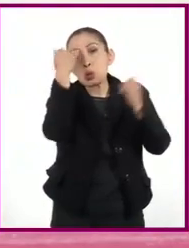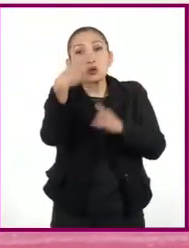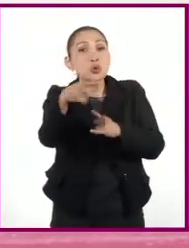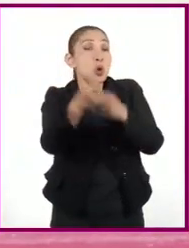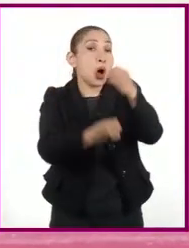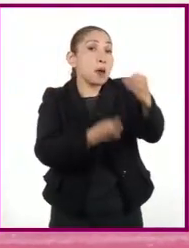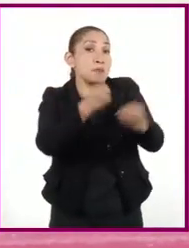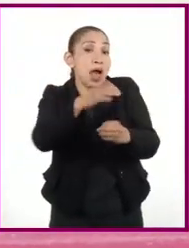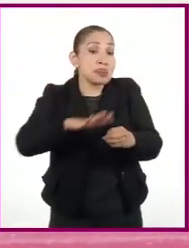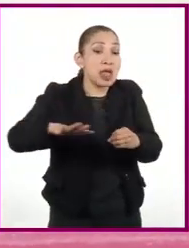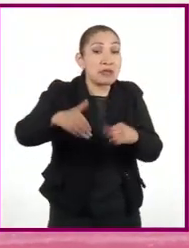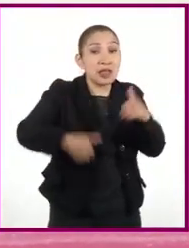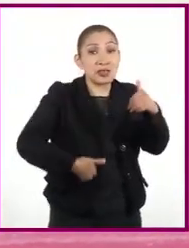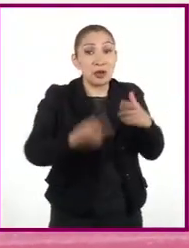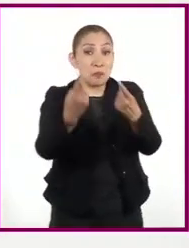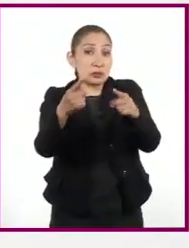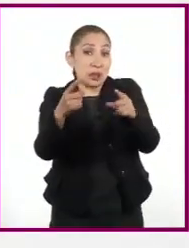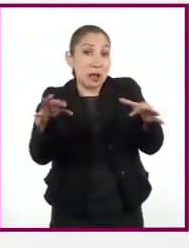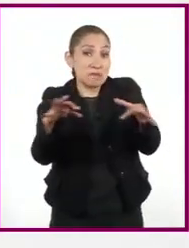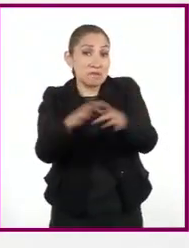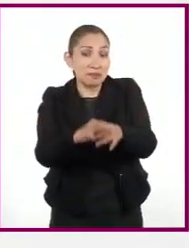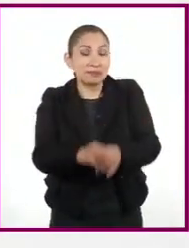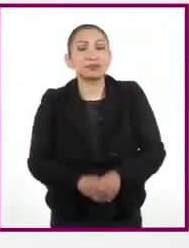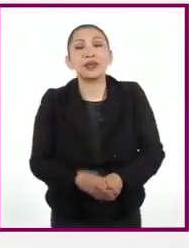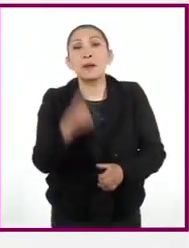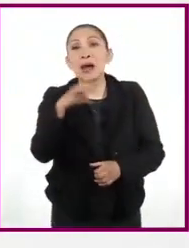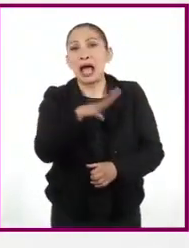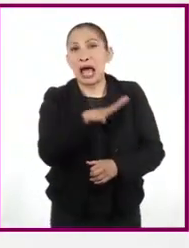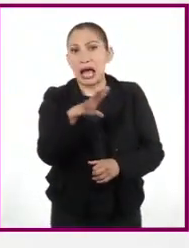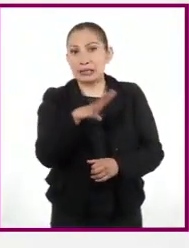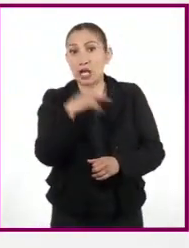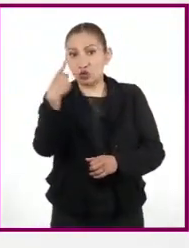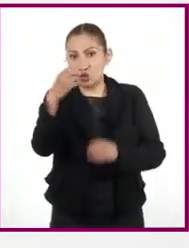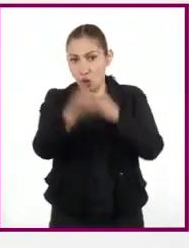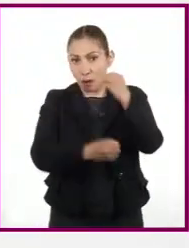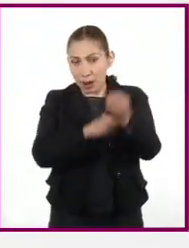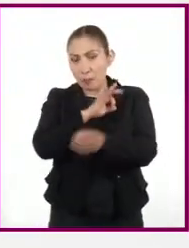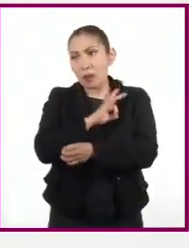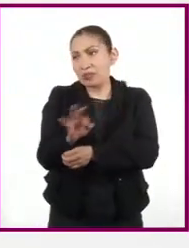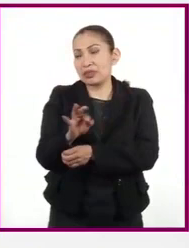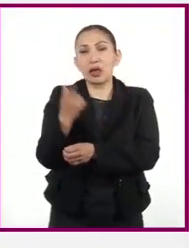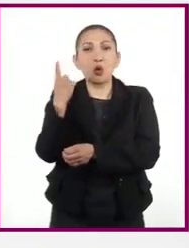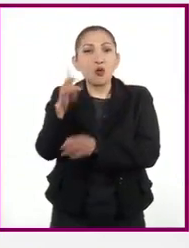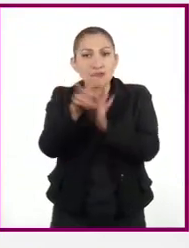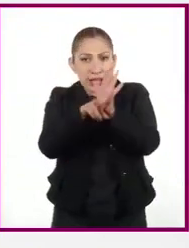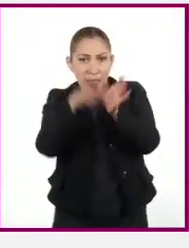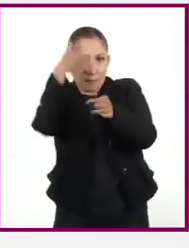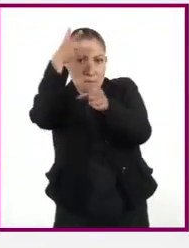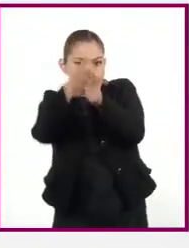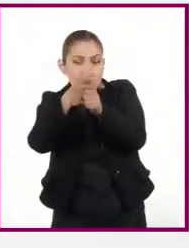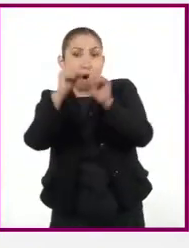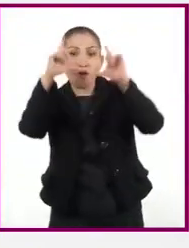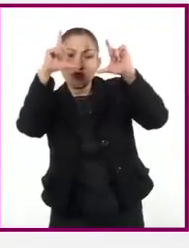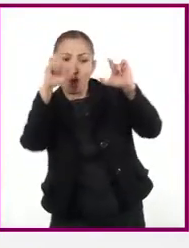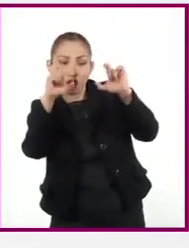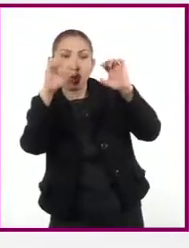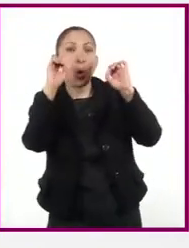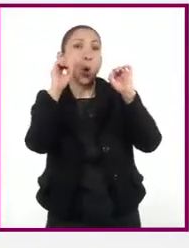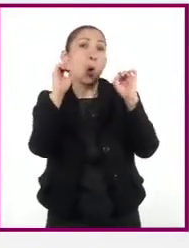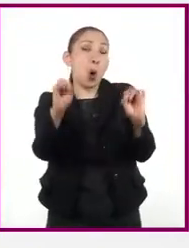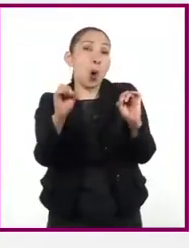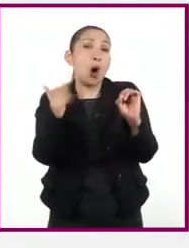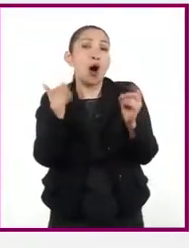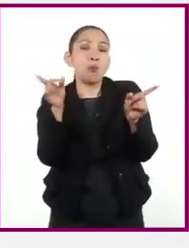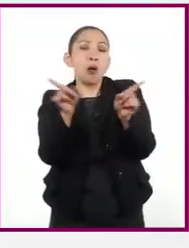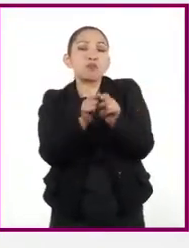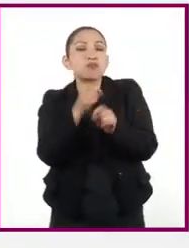propia obra escénica musical Para que exista registro de su obra Pueden tomar un video, una fotografía O